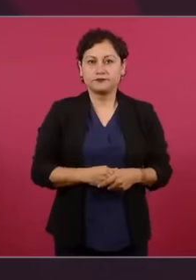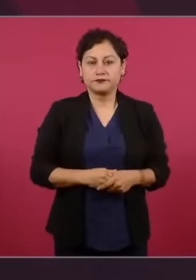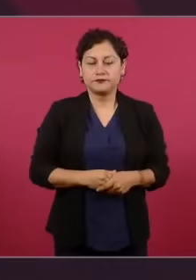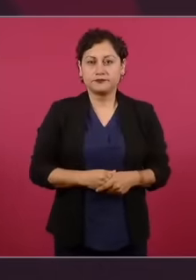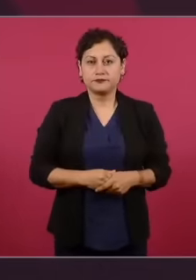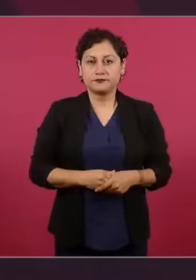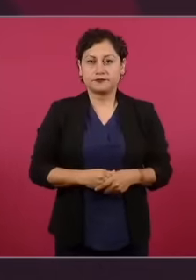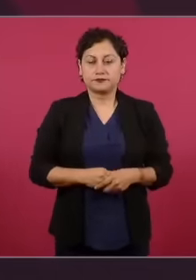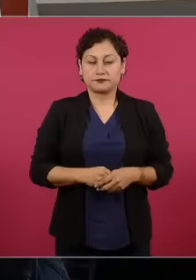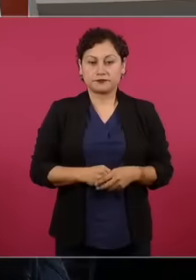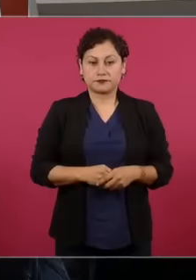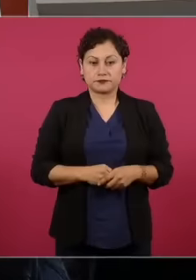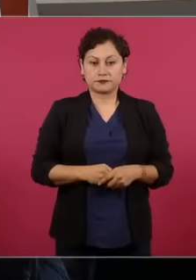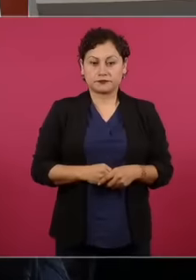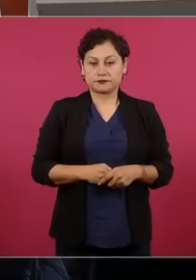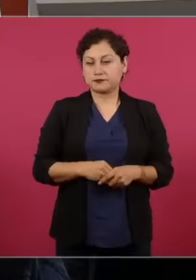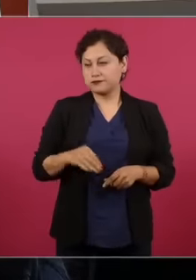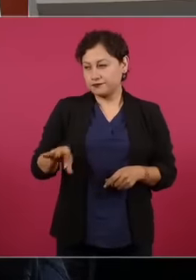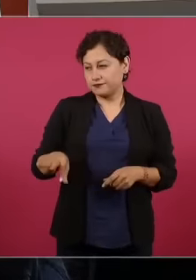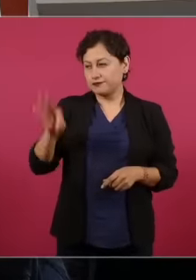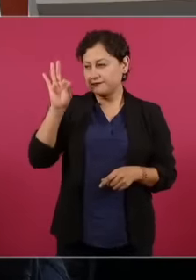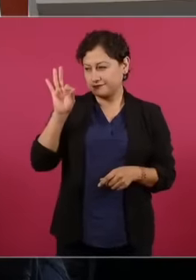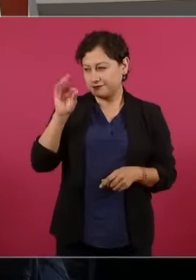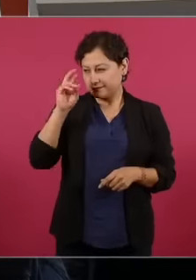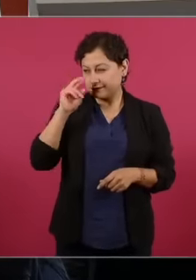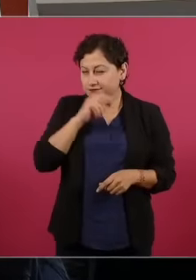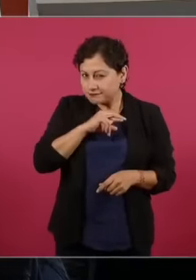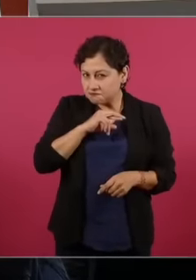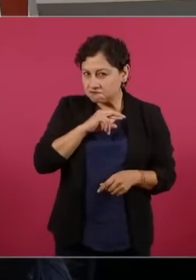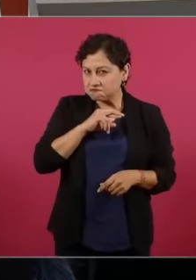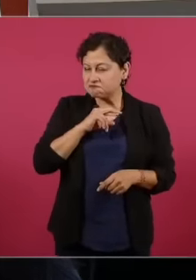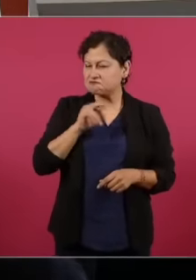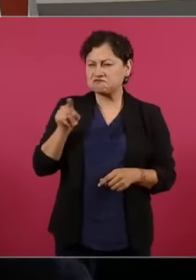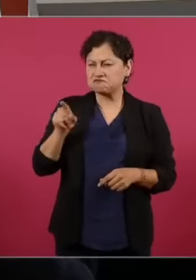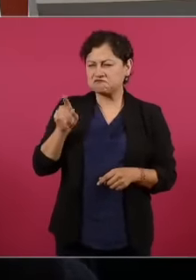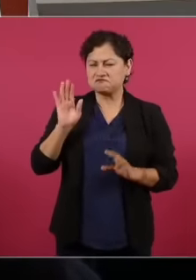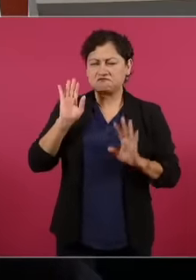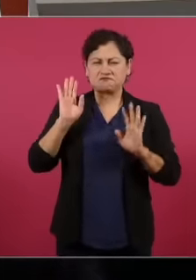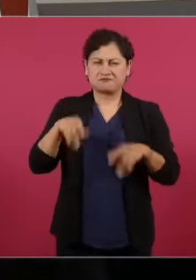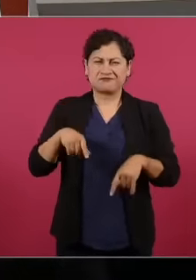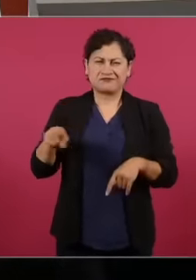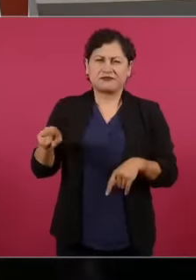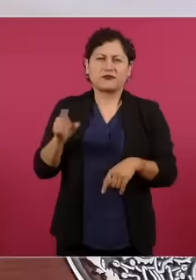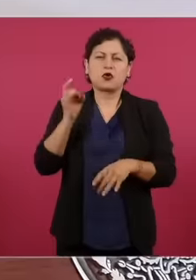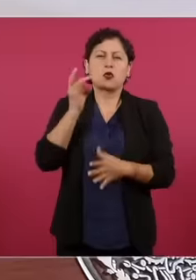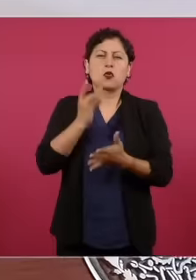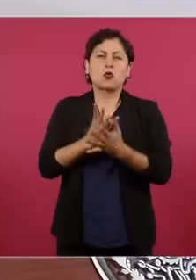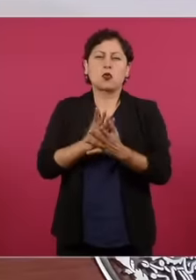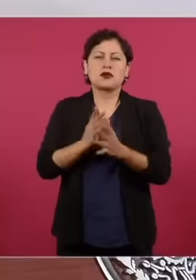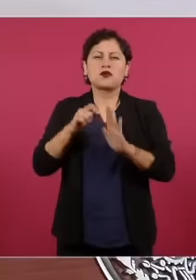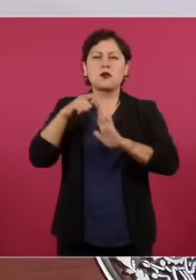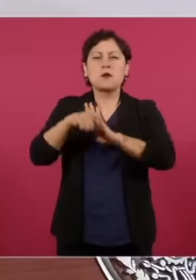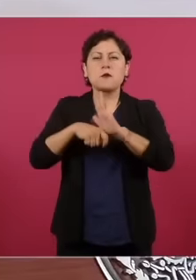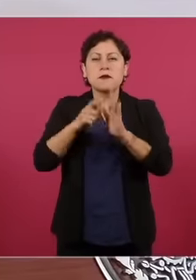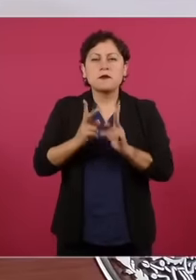si lo encuentra fácil si no nada más donde están diciendo ganamos